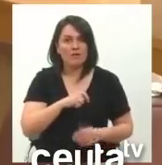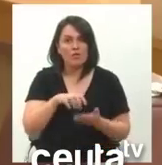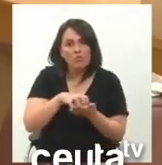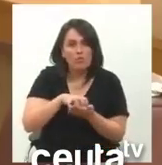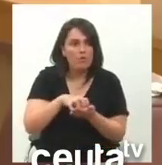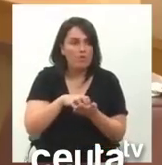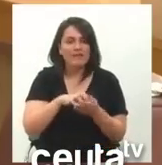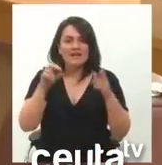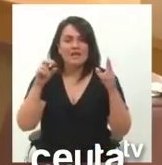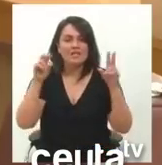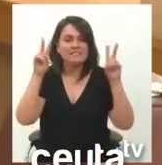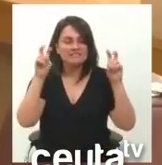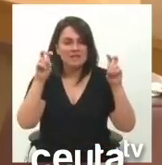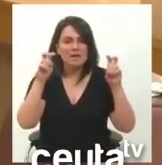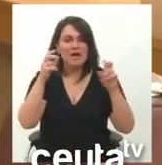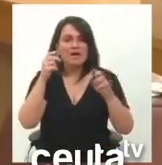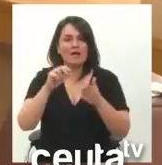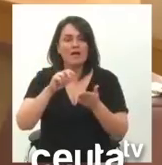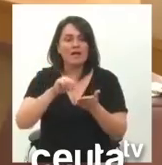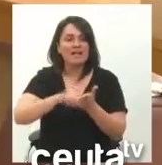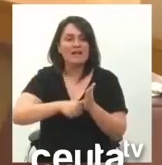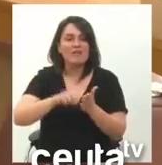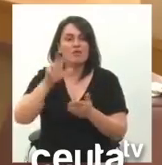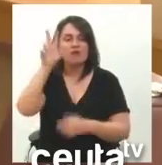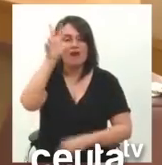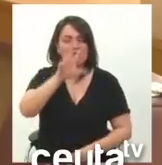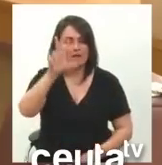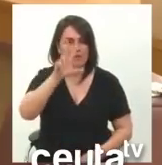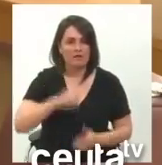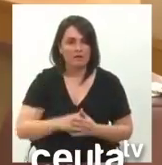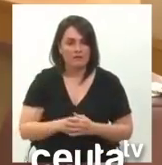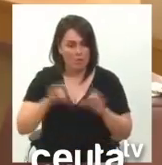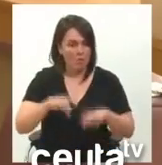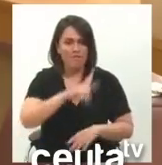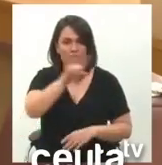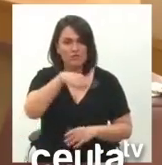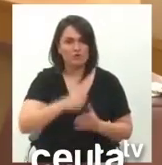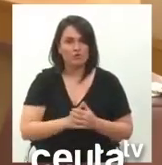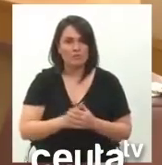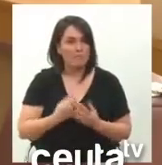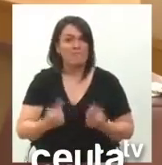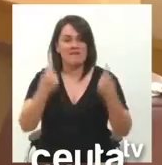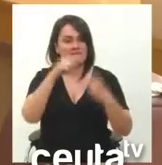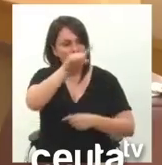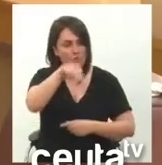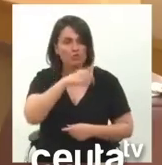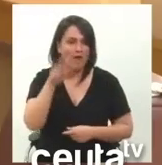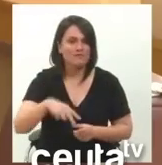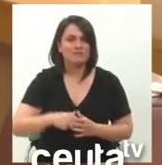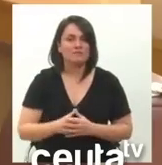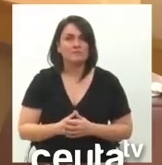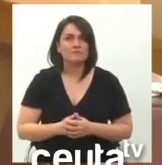nacionalidad como lo hacen ustedes. Nunca en la vida, y aquí ha habido discusiones y broncas